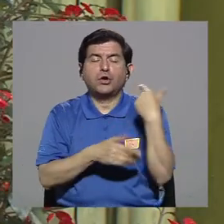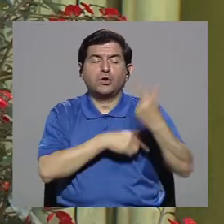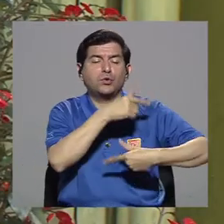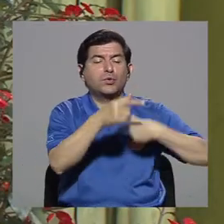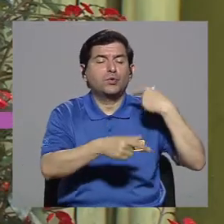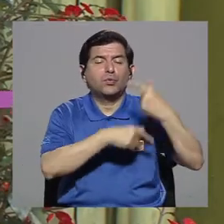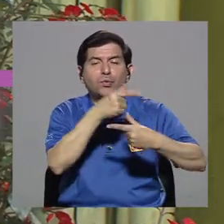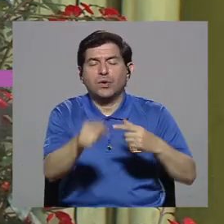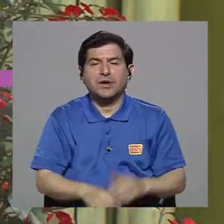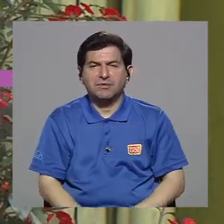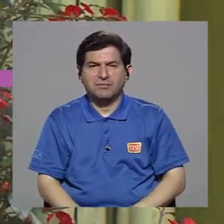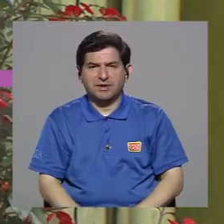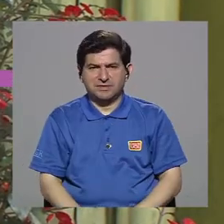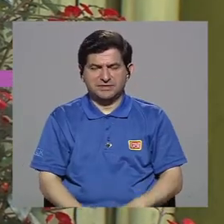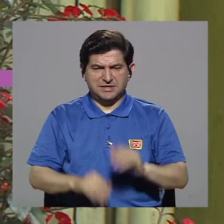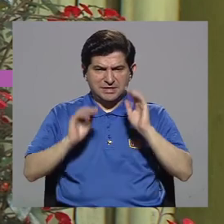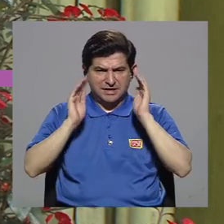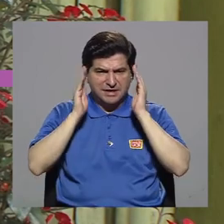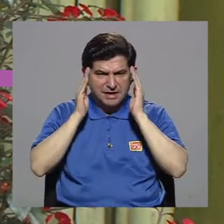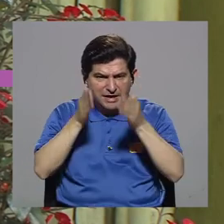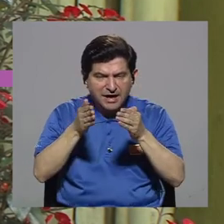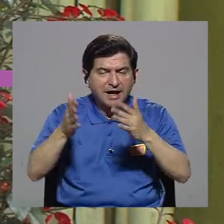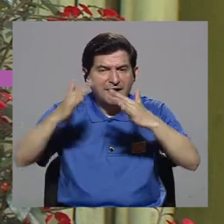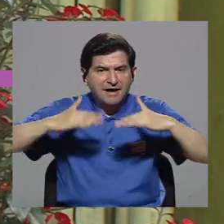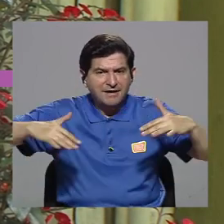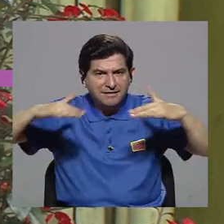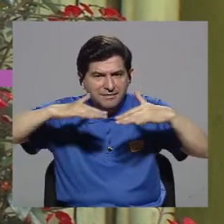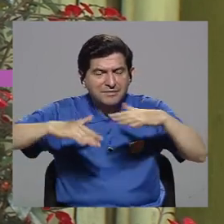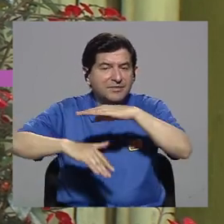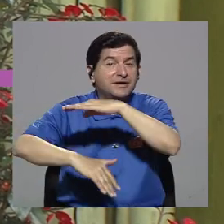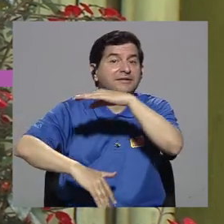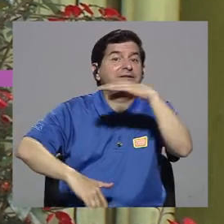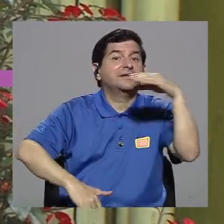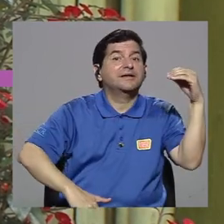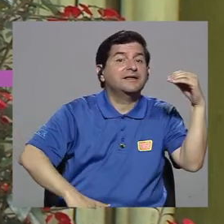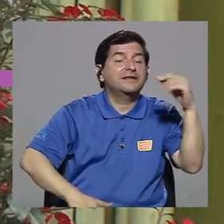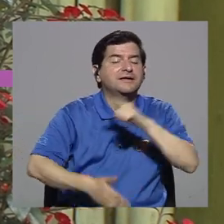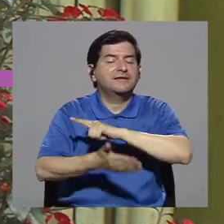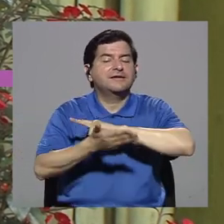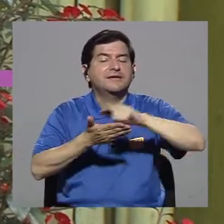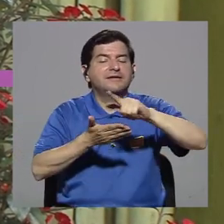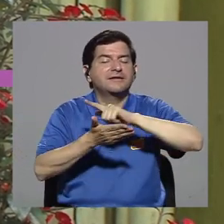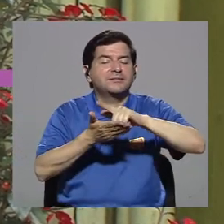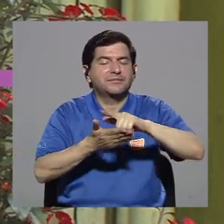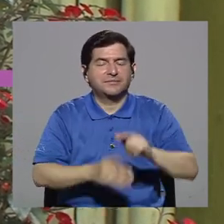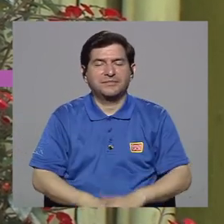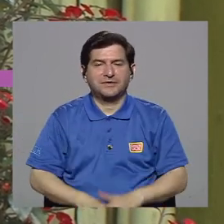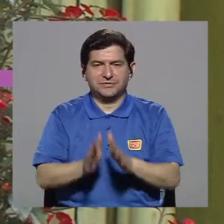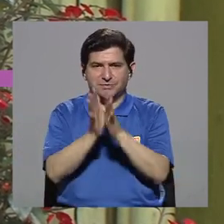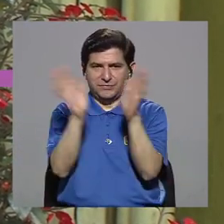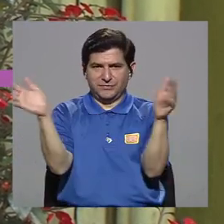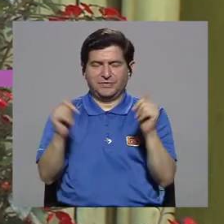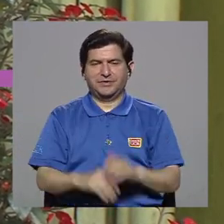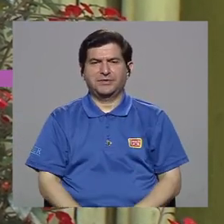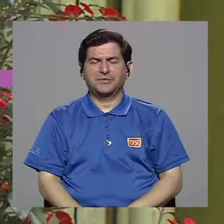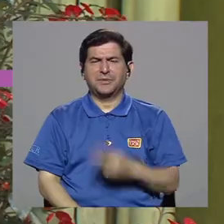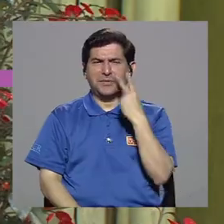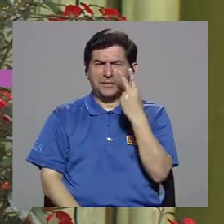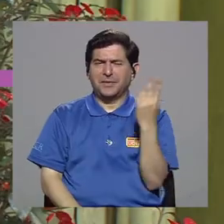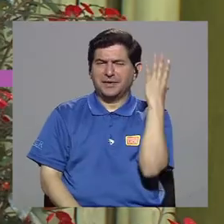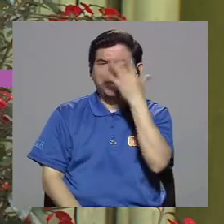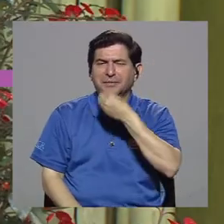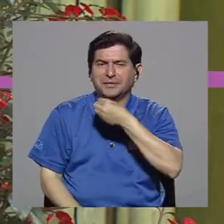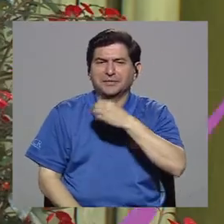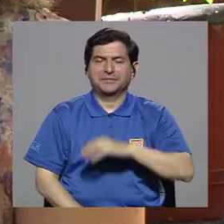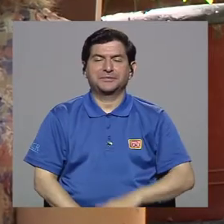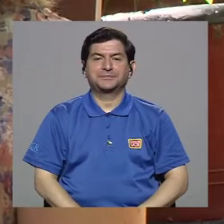de las nuevas generaciones para el ambiente y para la limpieza y el ornato público. Vea usted